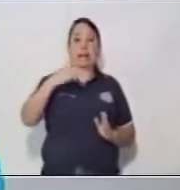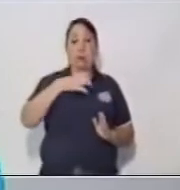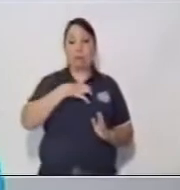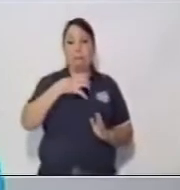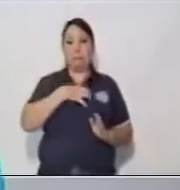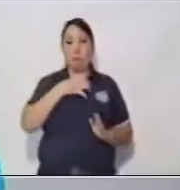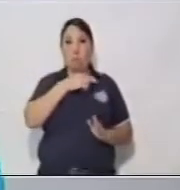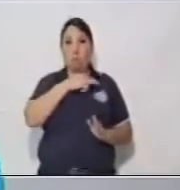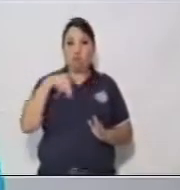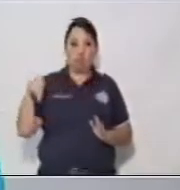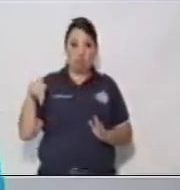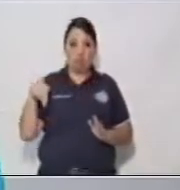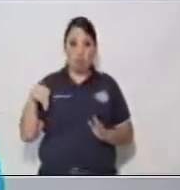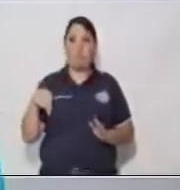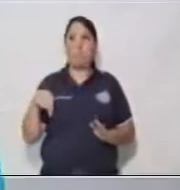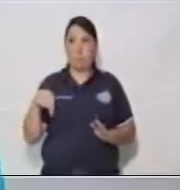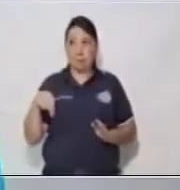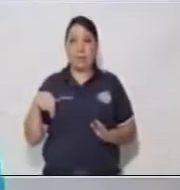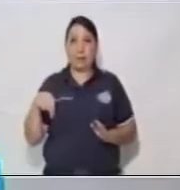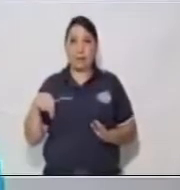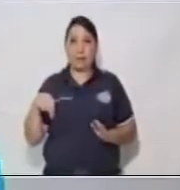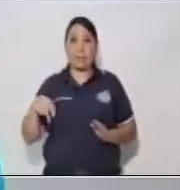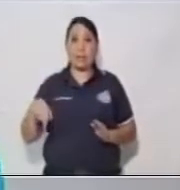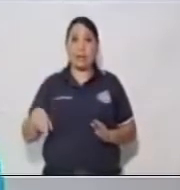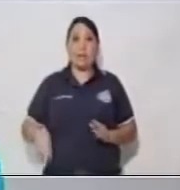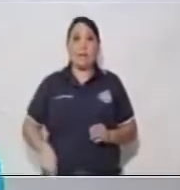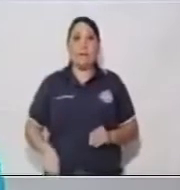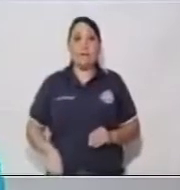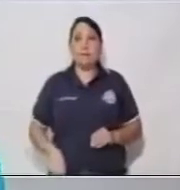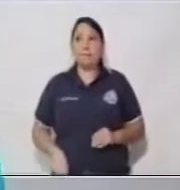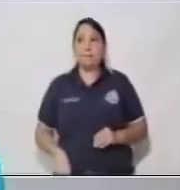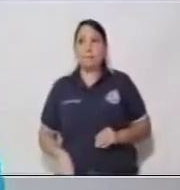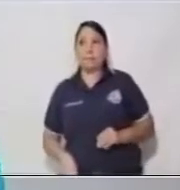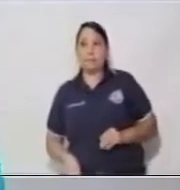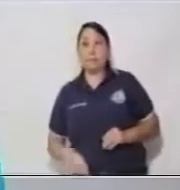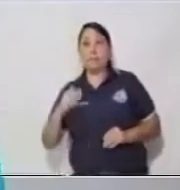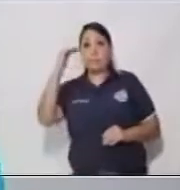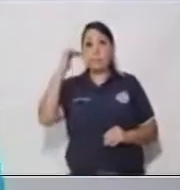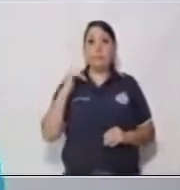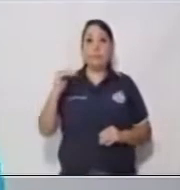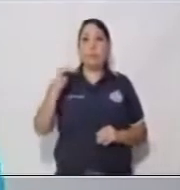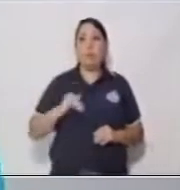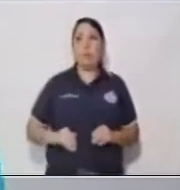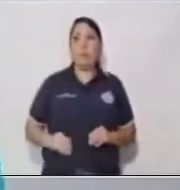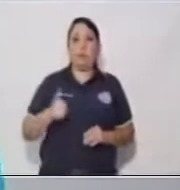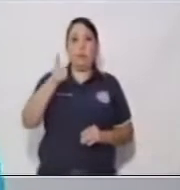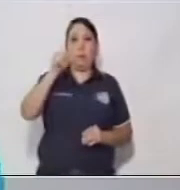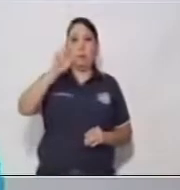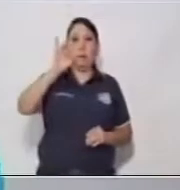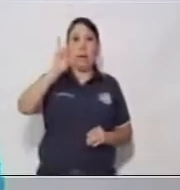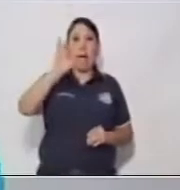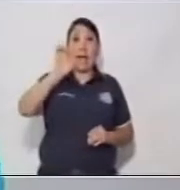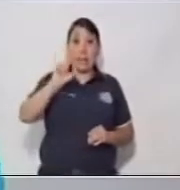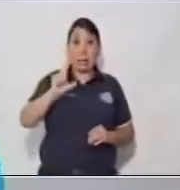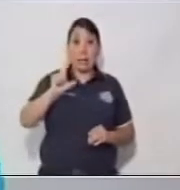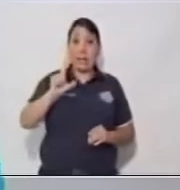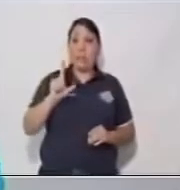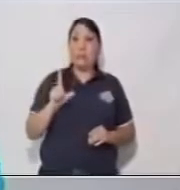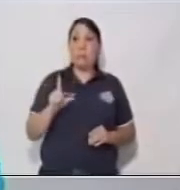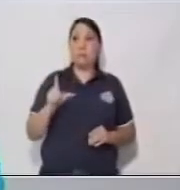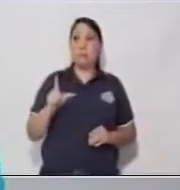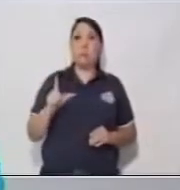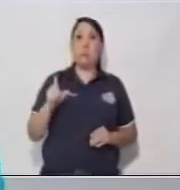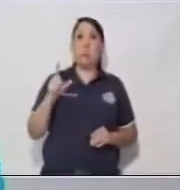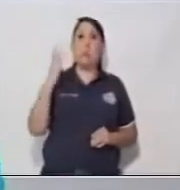letra inicial mayúscula la voy a utilizar en Jack. Luego tenemos, Ariel es una bella